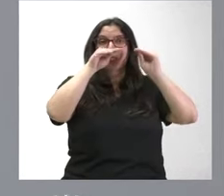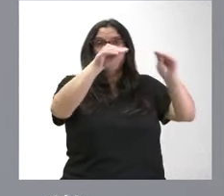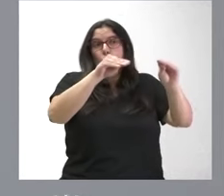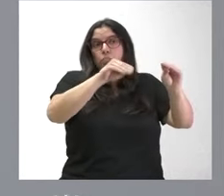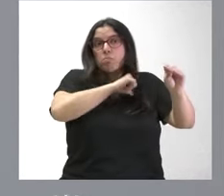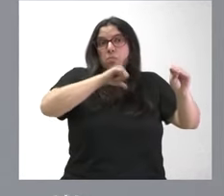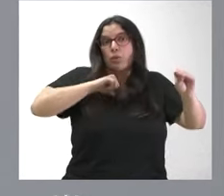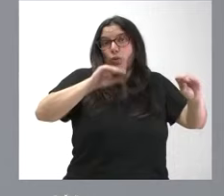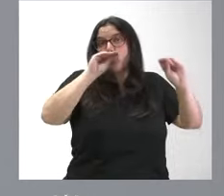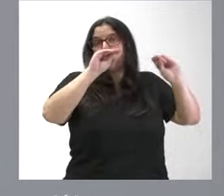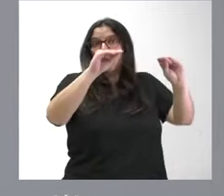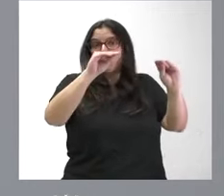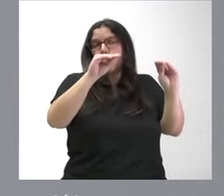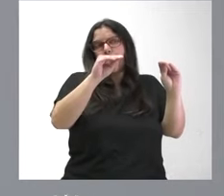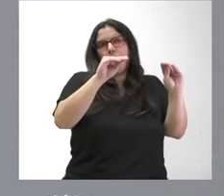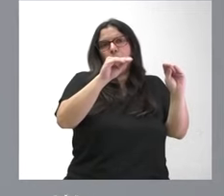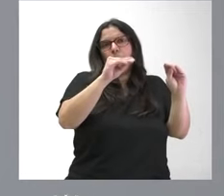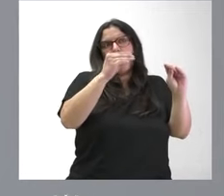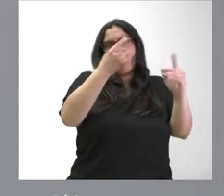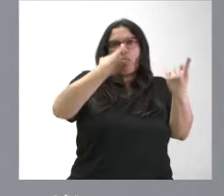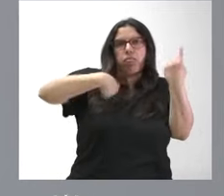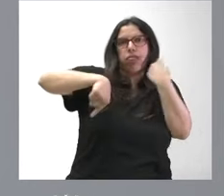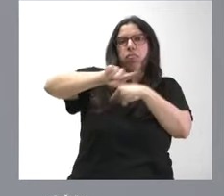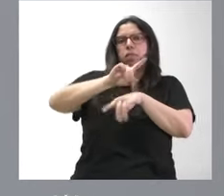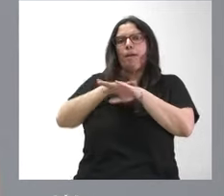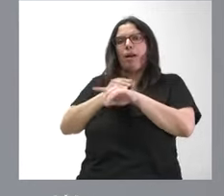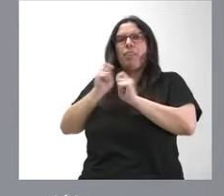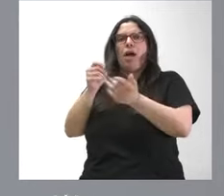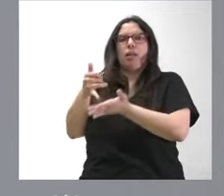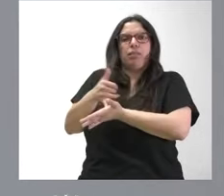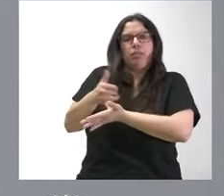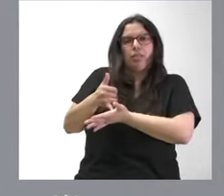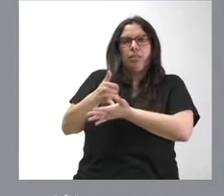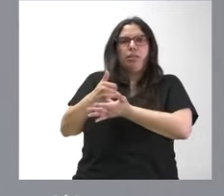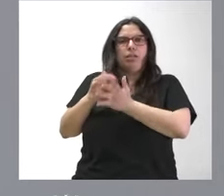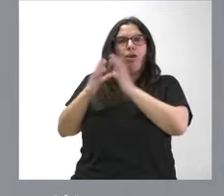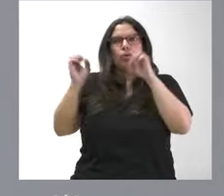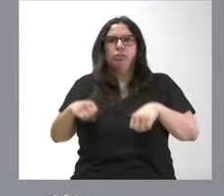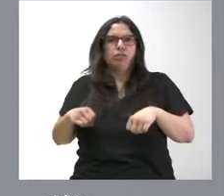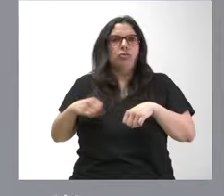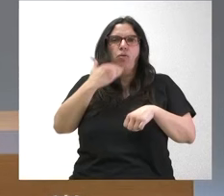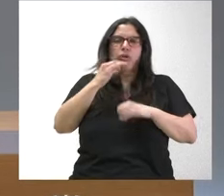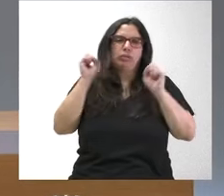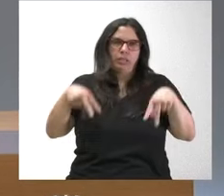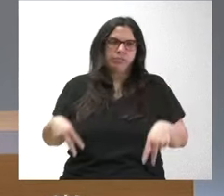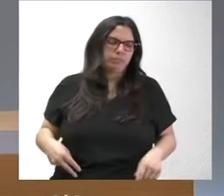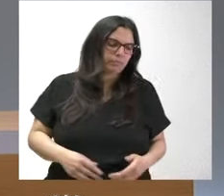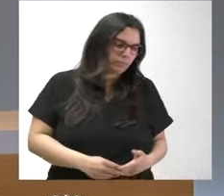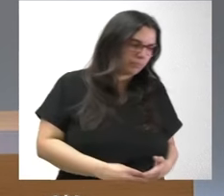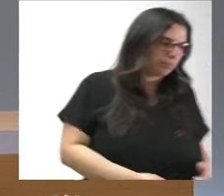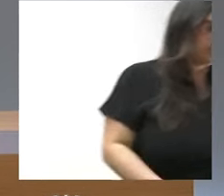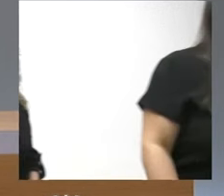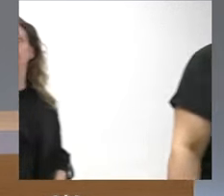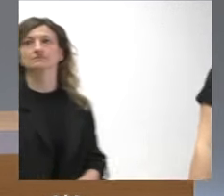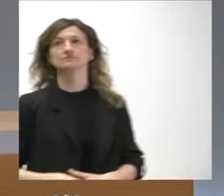sean un cauce para debilitar los consensos constitucionales y los consensos estatutarios ¿Y sobre el